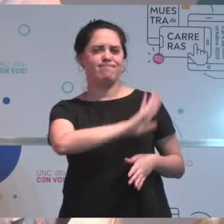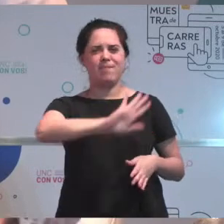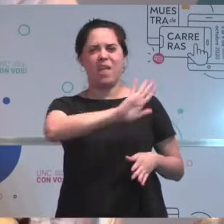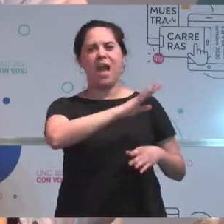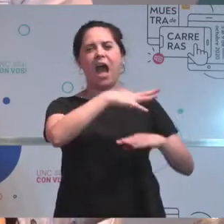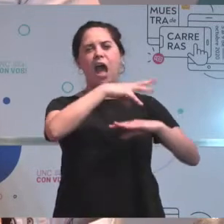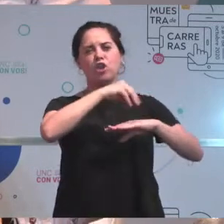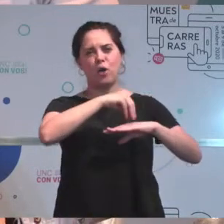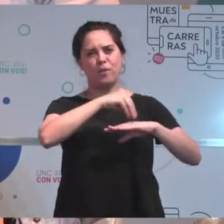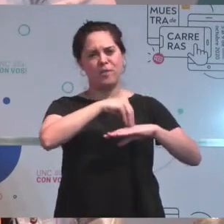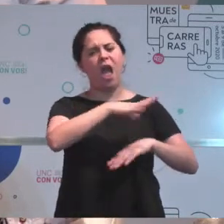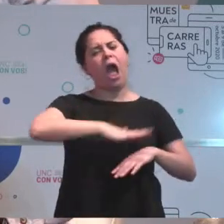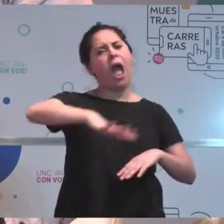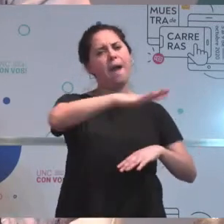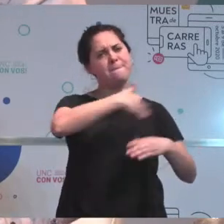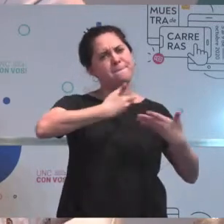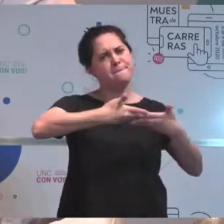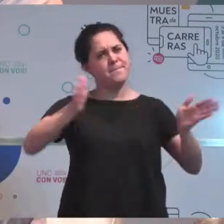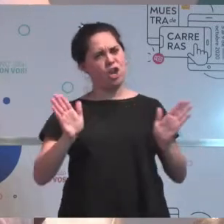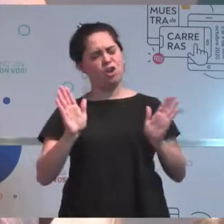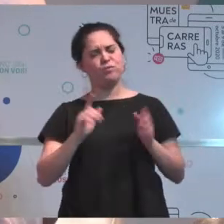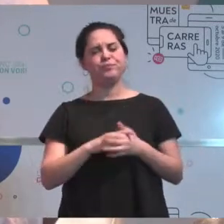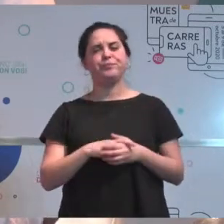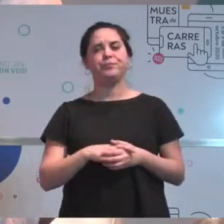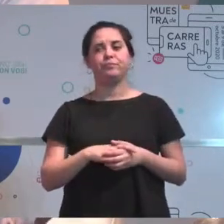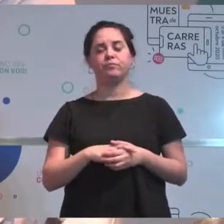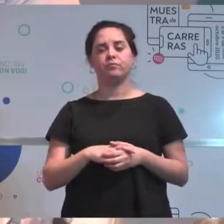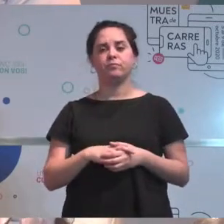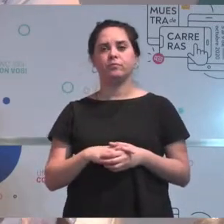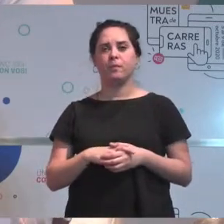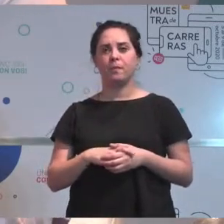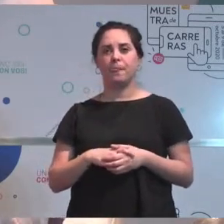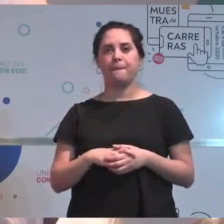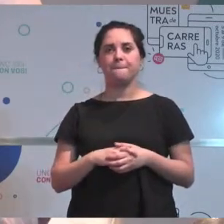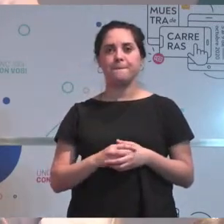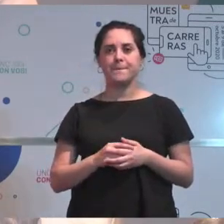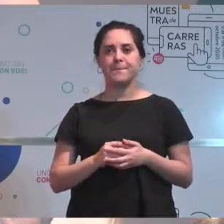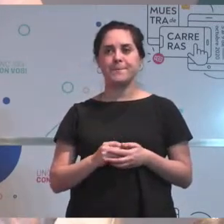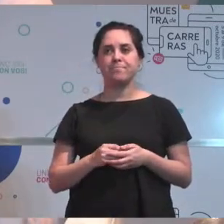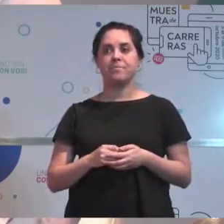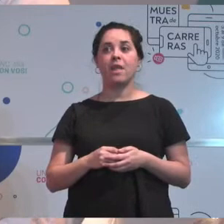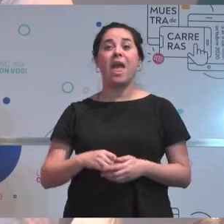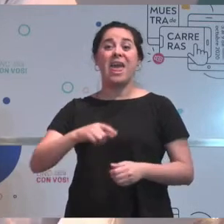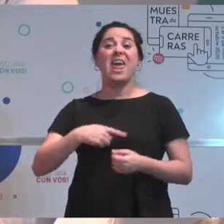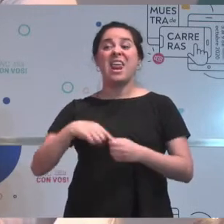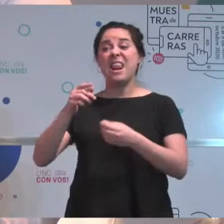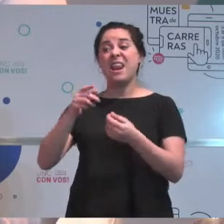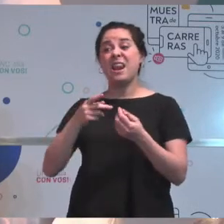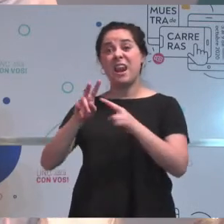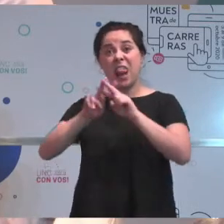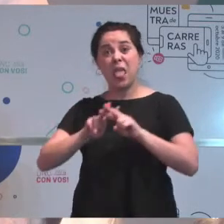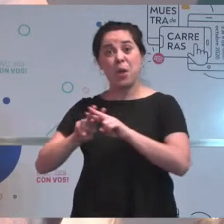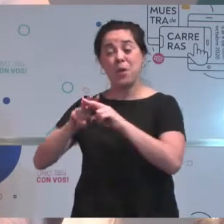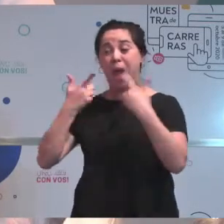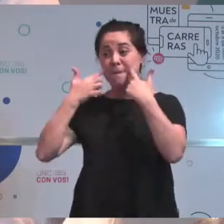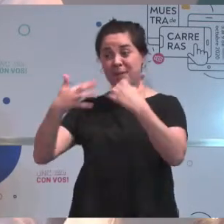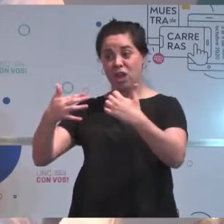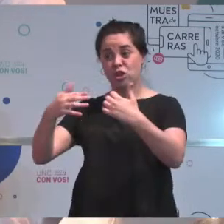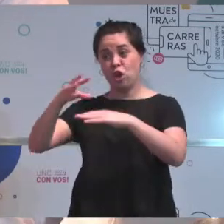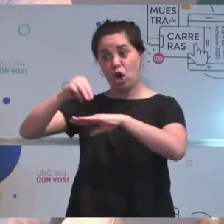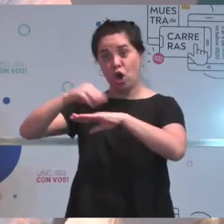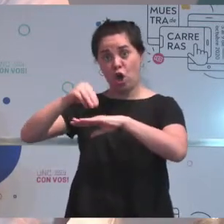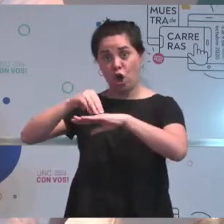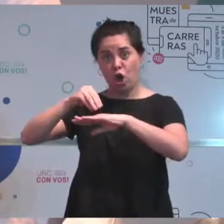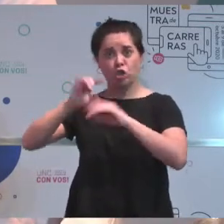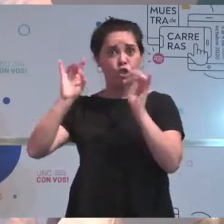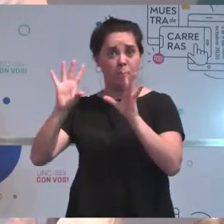gama, bien, donde no solamente trabajamos con todos los relevamientos y tal vez los gráficos, las parcelas, sino